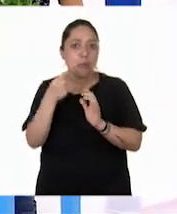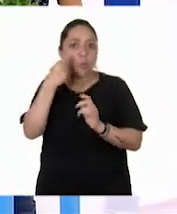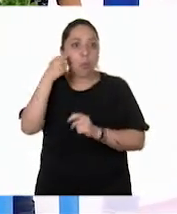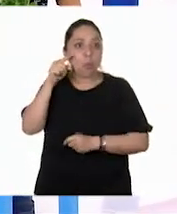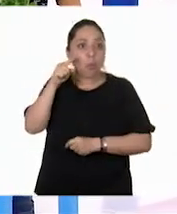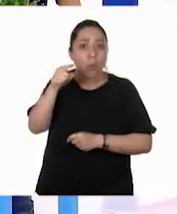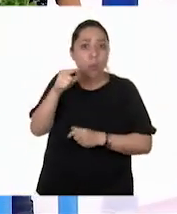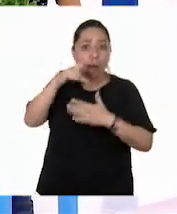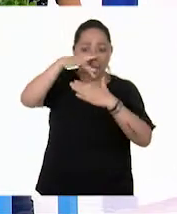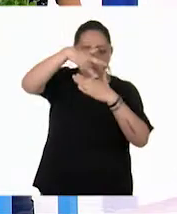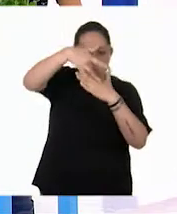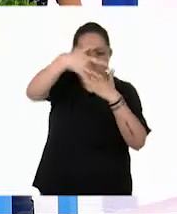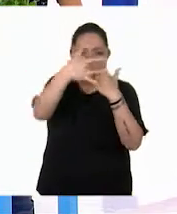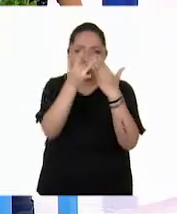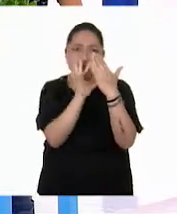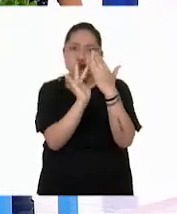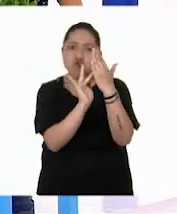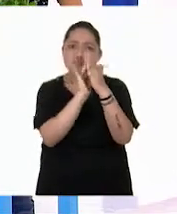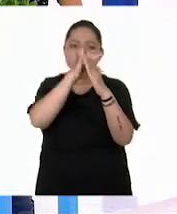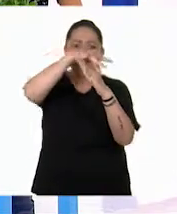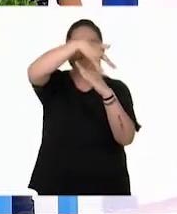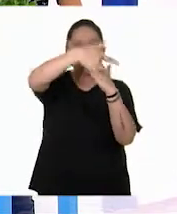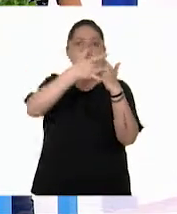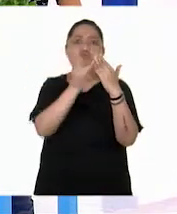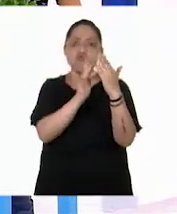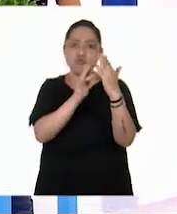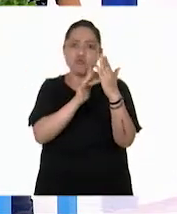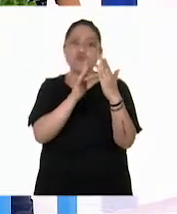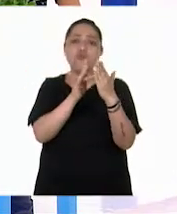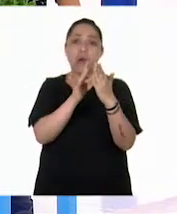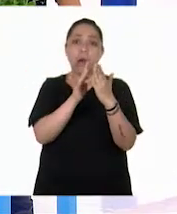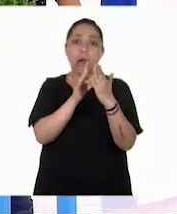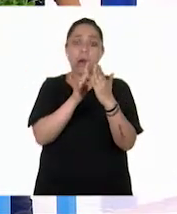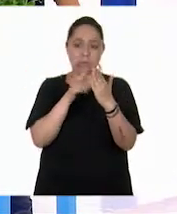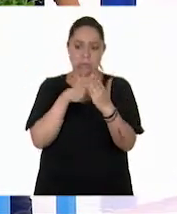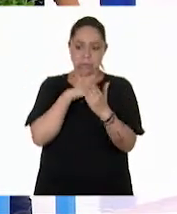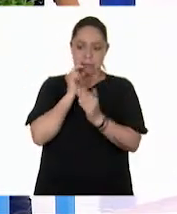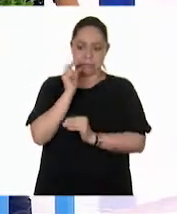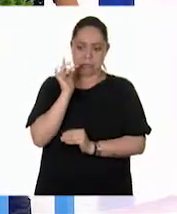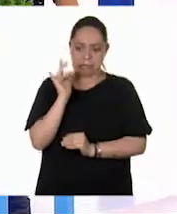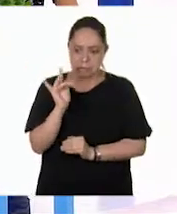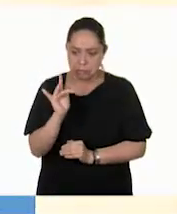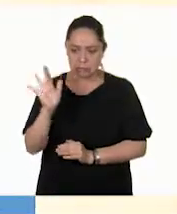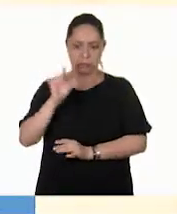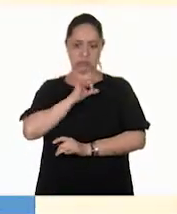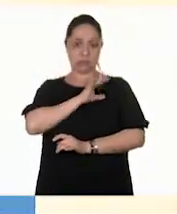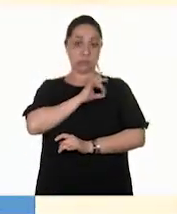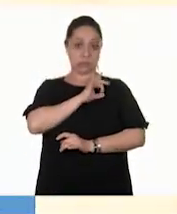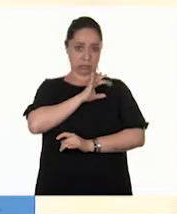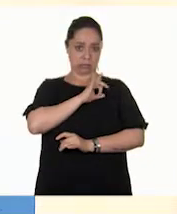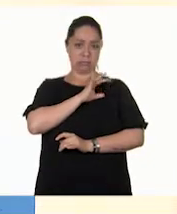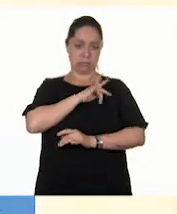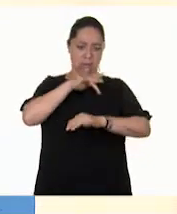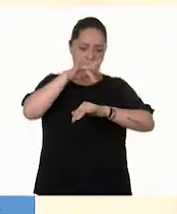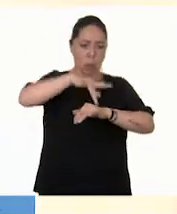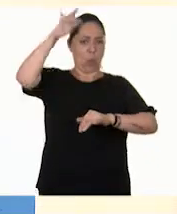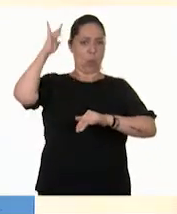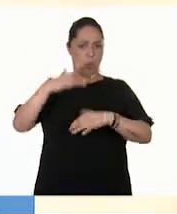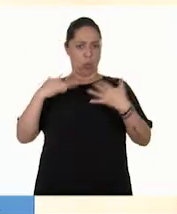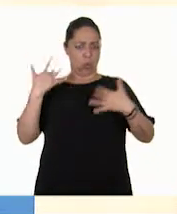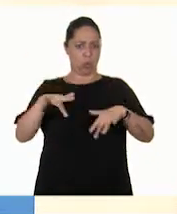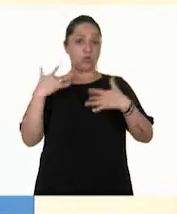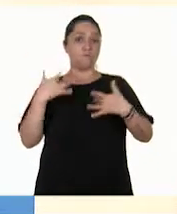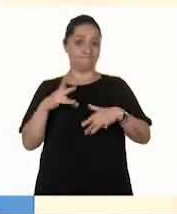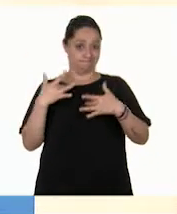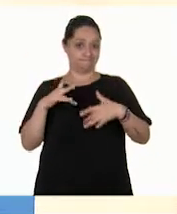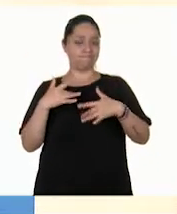está lleno de espinitas. Y la verdad, yo tengo miedo de acercarme mucho porque se me hace que me voy a espinar si lo agarro o